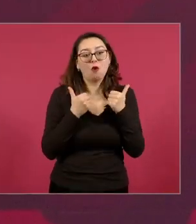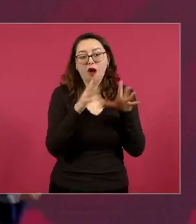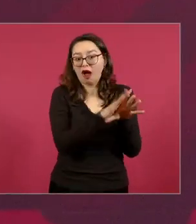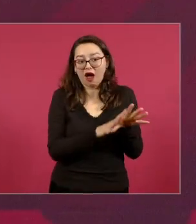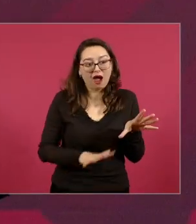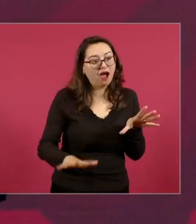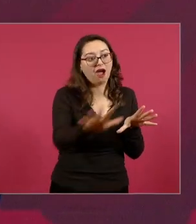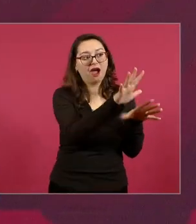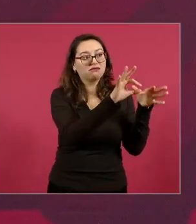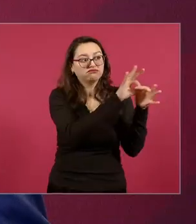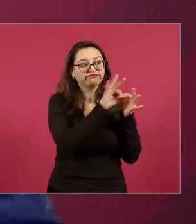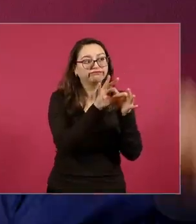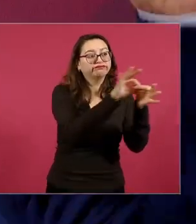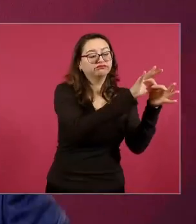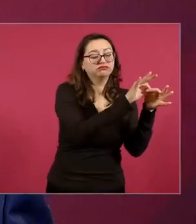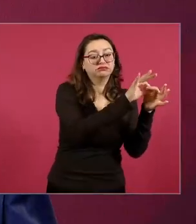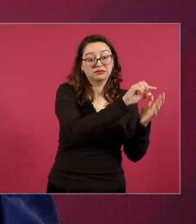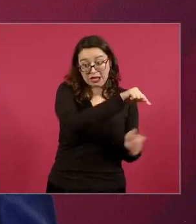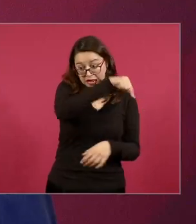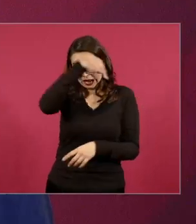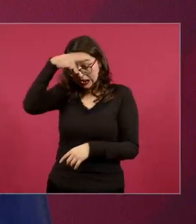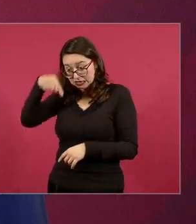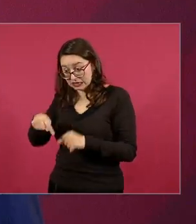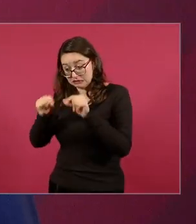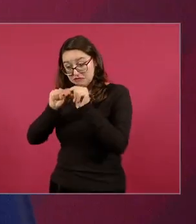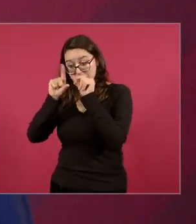aquí no se padece